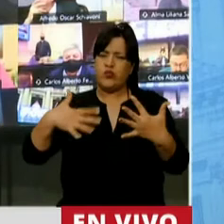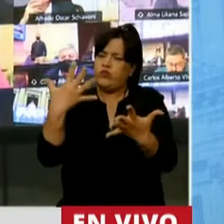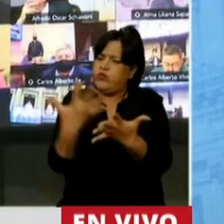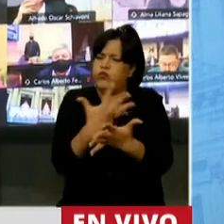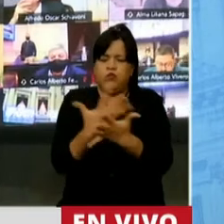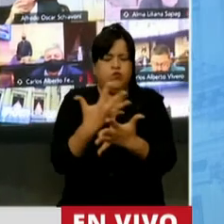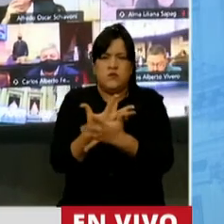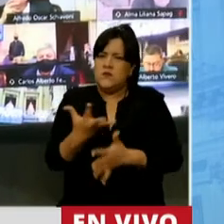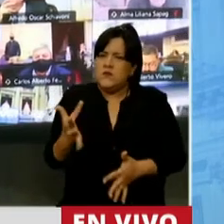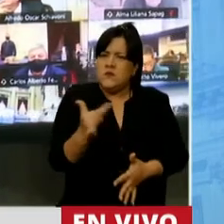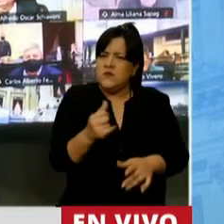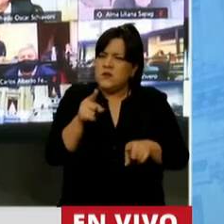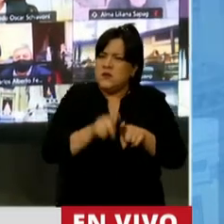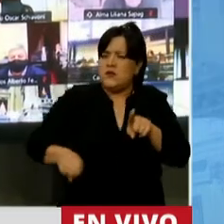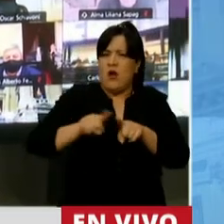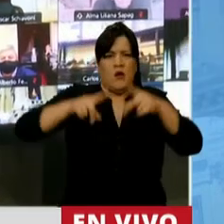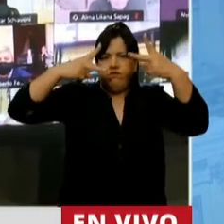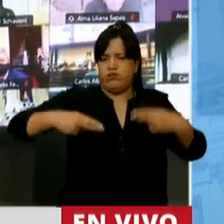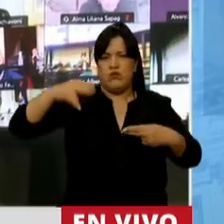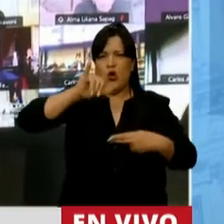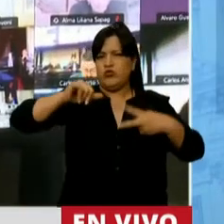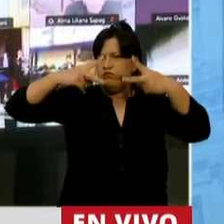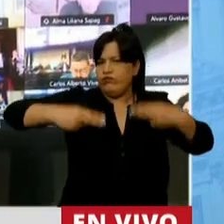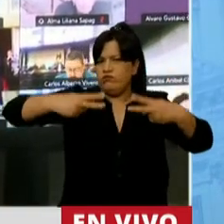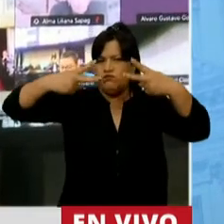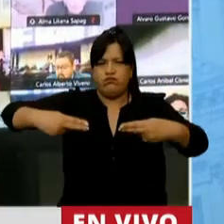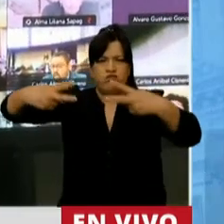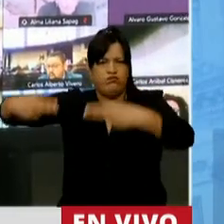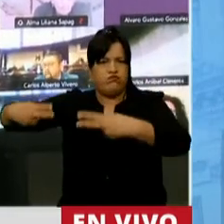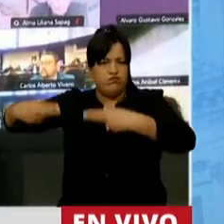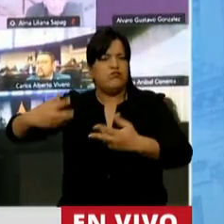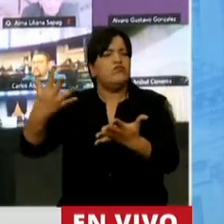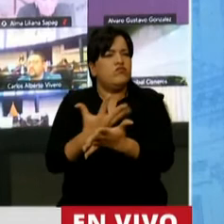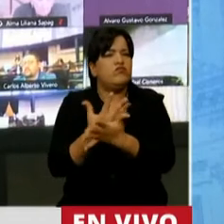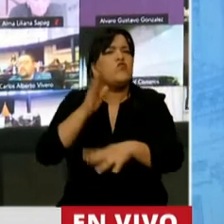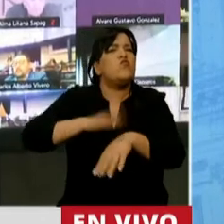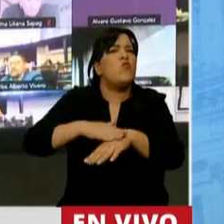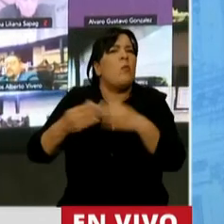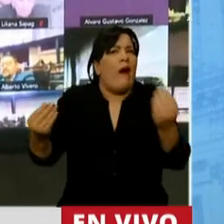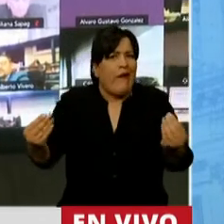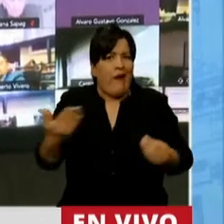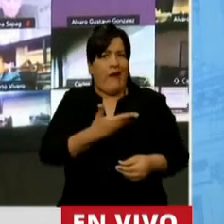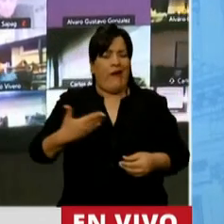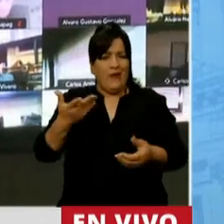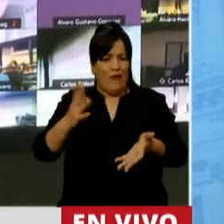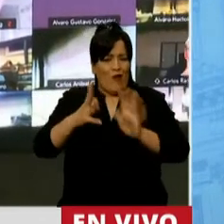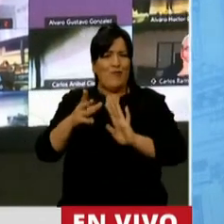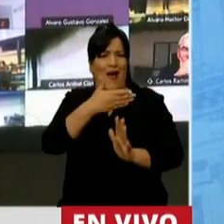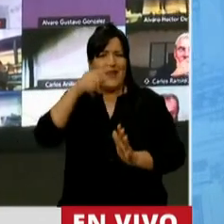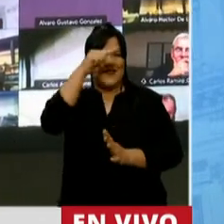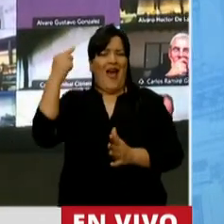frecuencia los cortes del suministro eléctrico producto de este estado de situación.